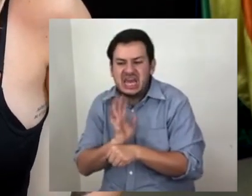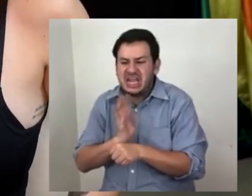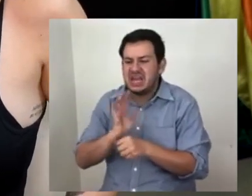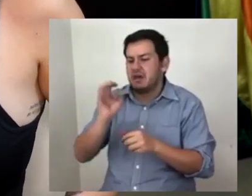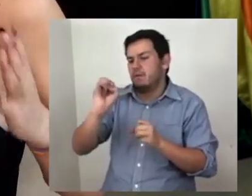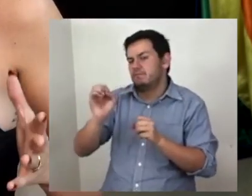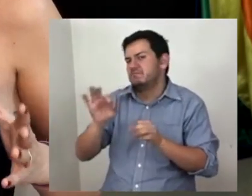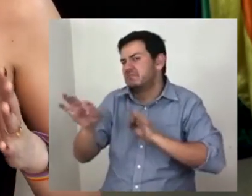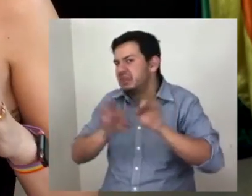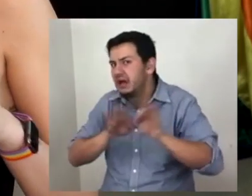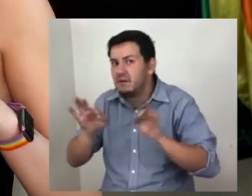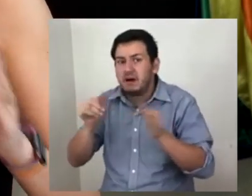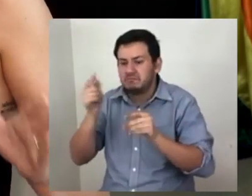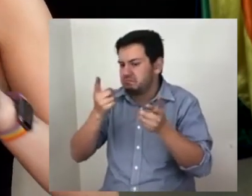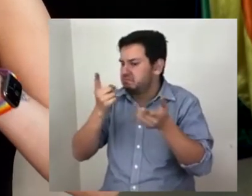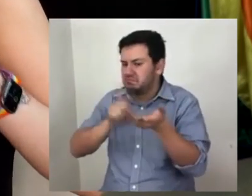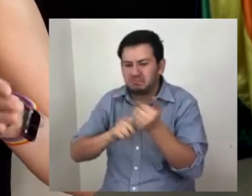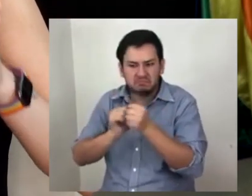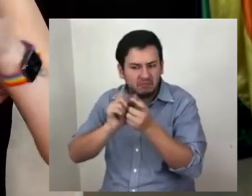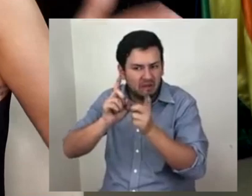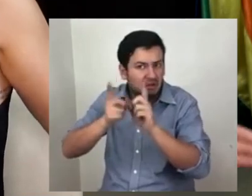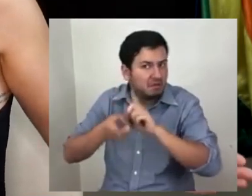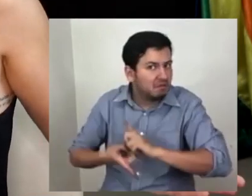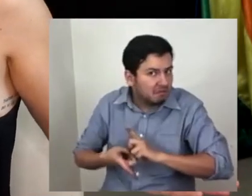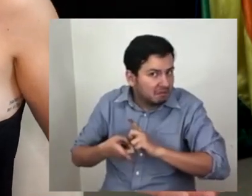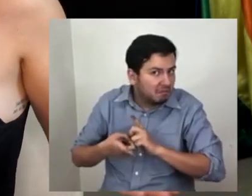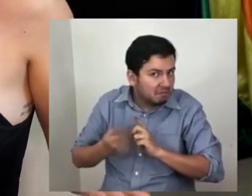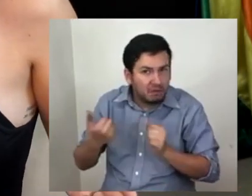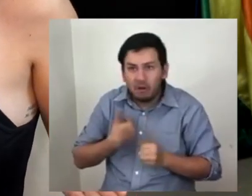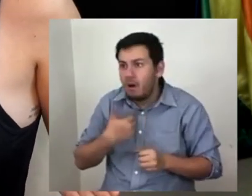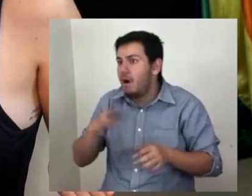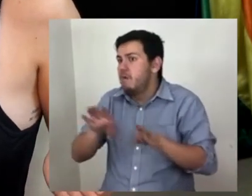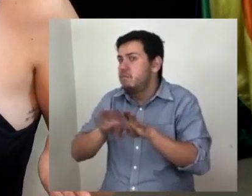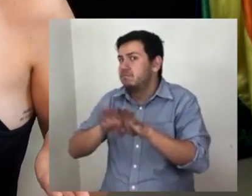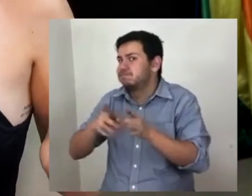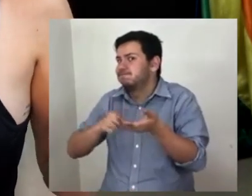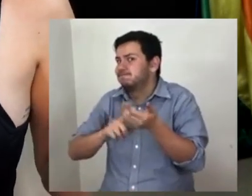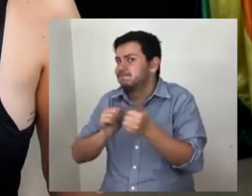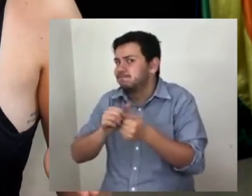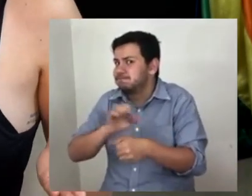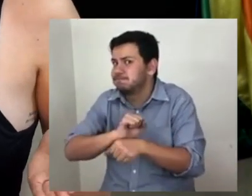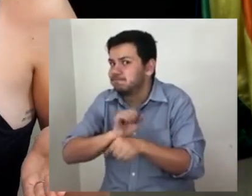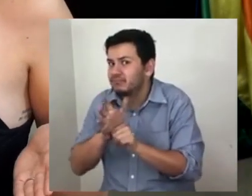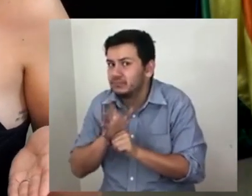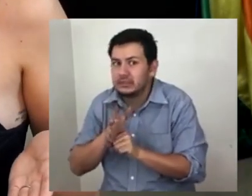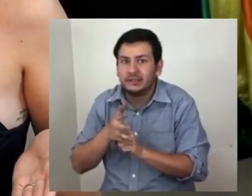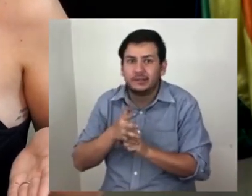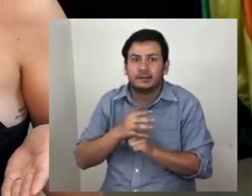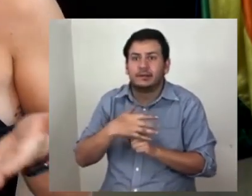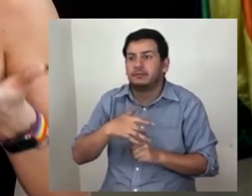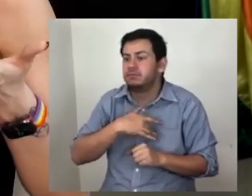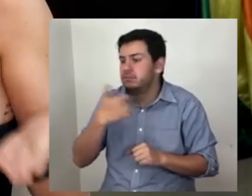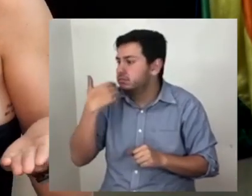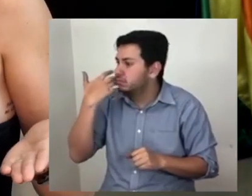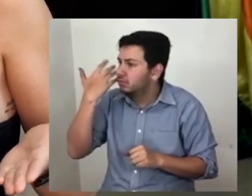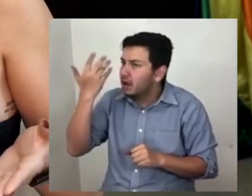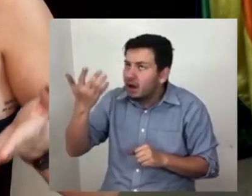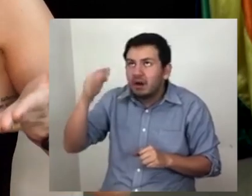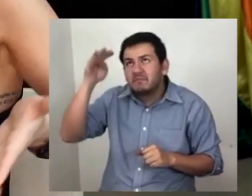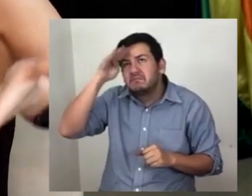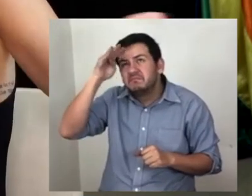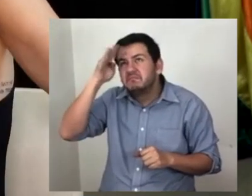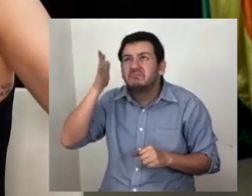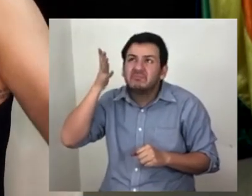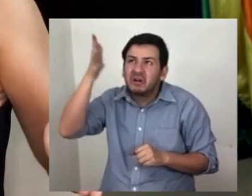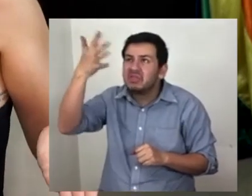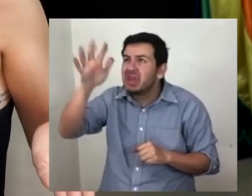una chamba. Pero miren, perdí mis años formativos a la depresión. Estoy perdiendo esta década la pandemia y ahorita me muero de ganas por